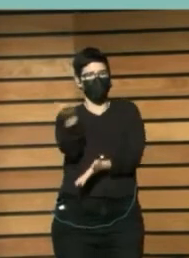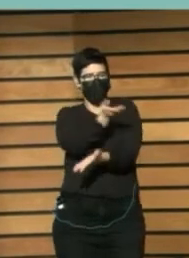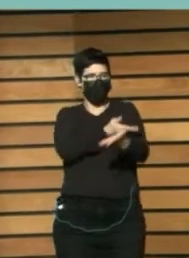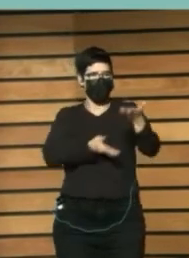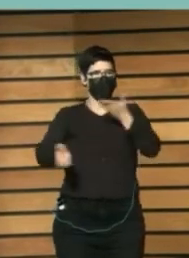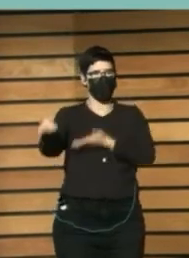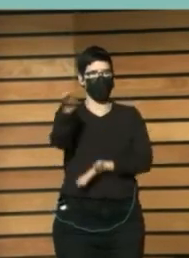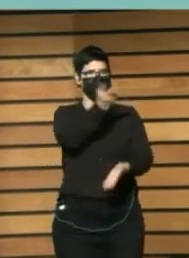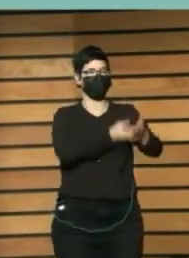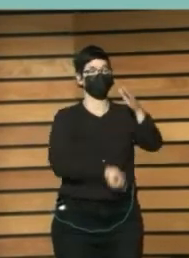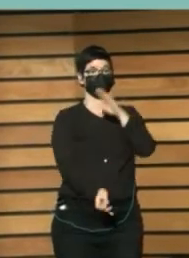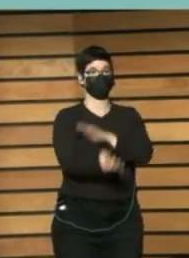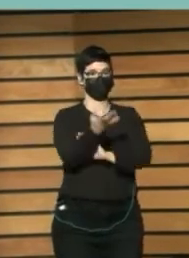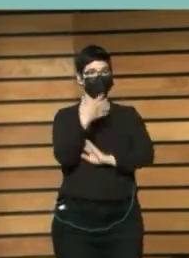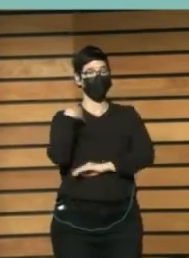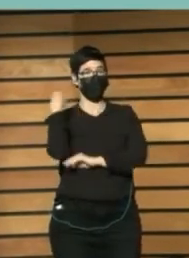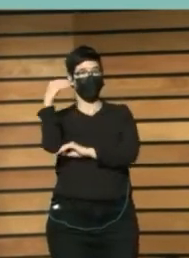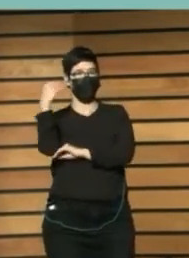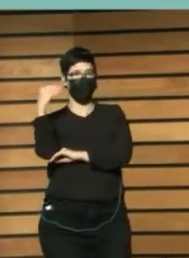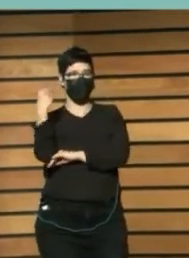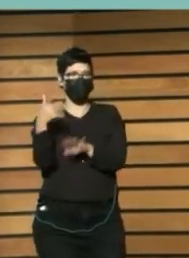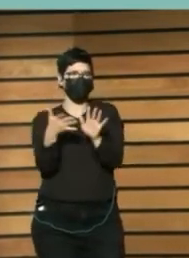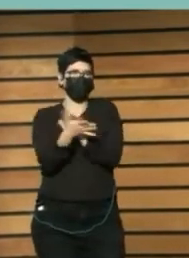Entre los jóvenes Que eran menos